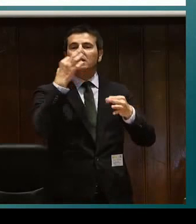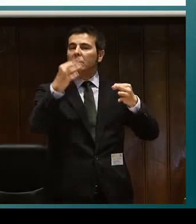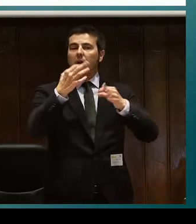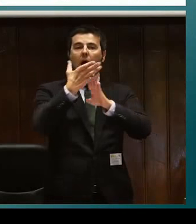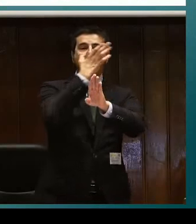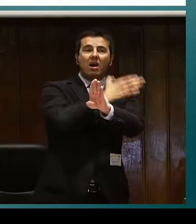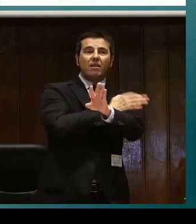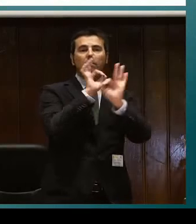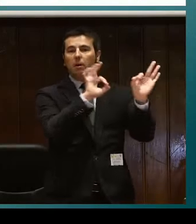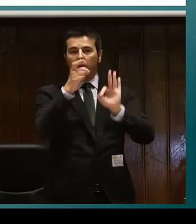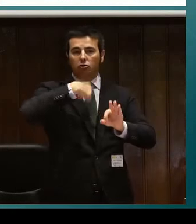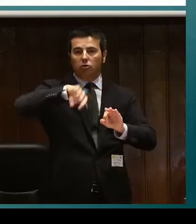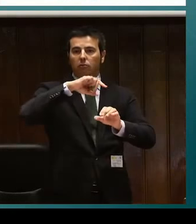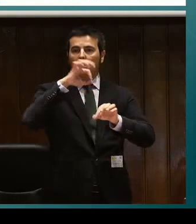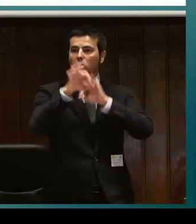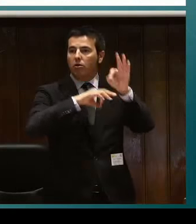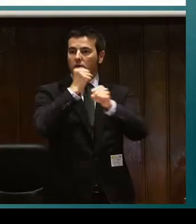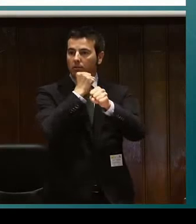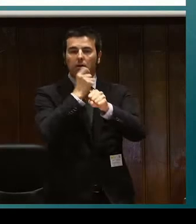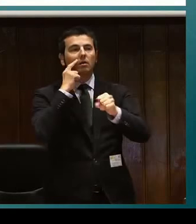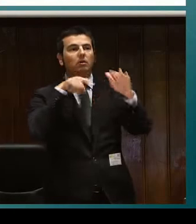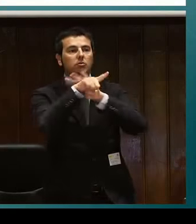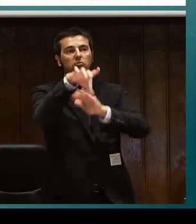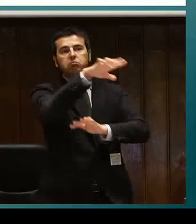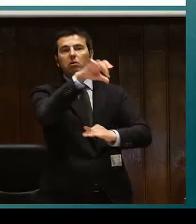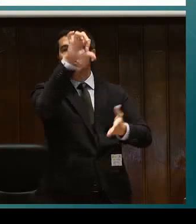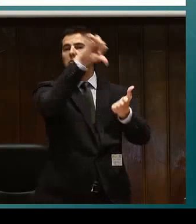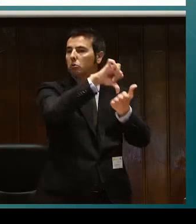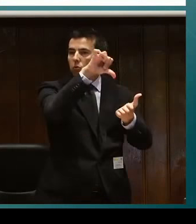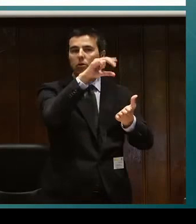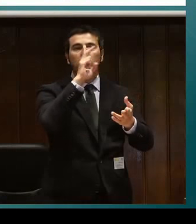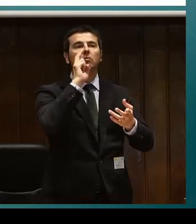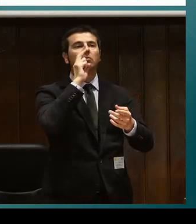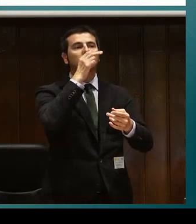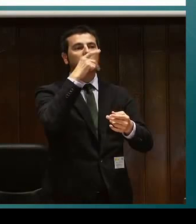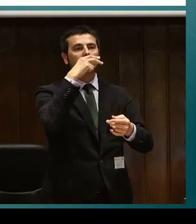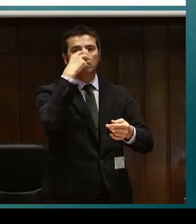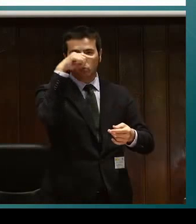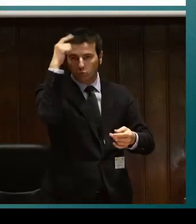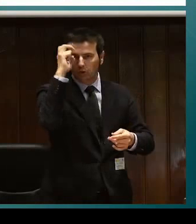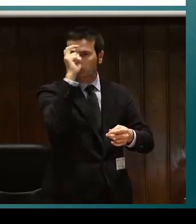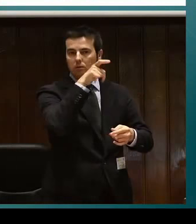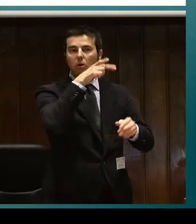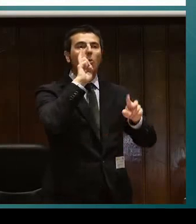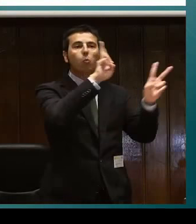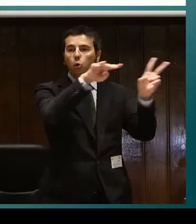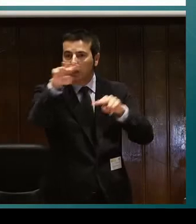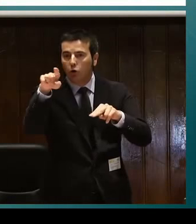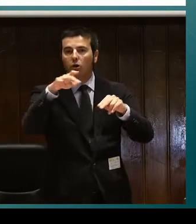El programa de actividades también es muy importante pero el trabajo y la gestión previa